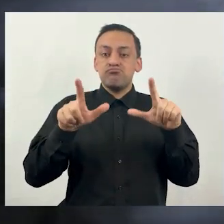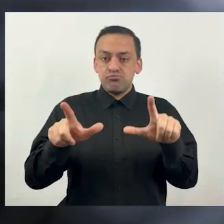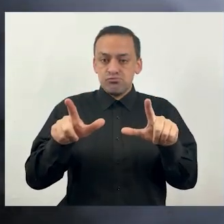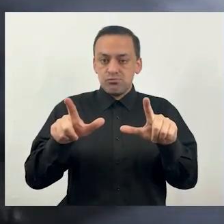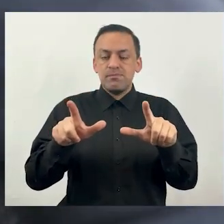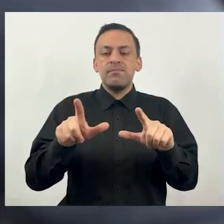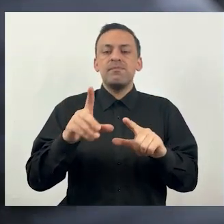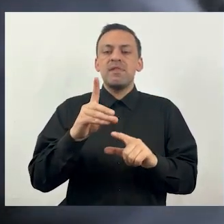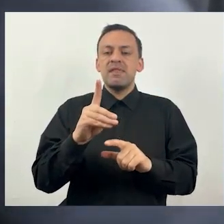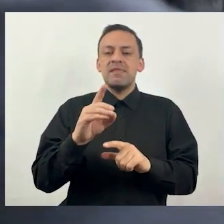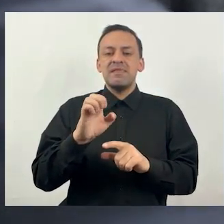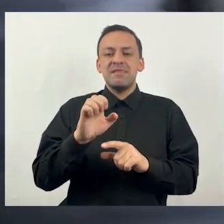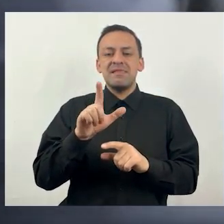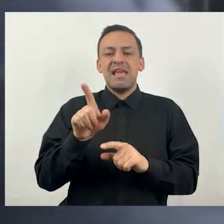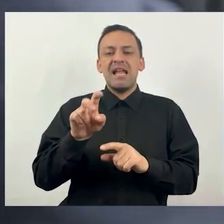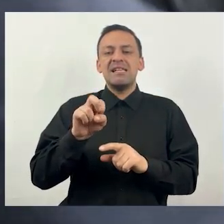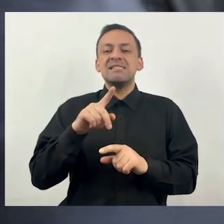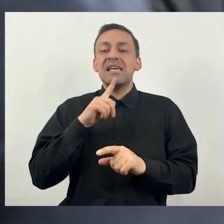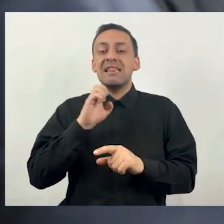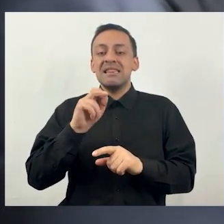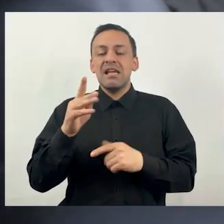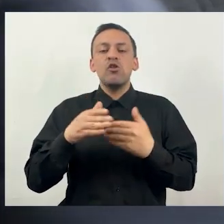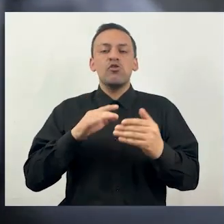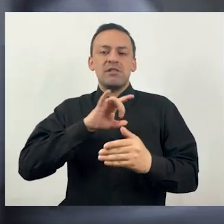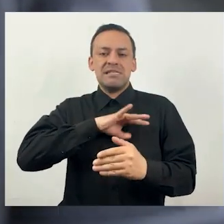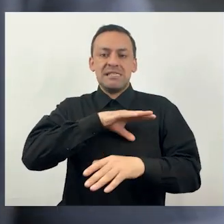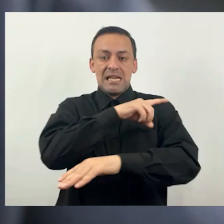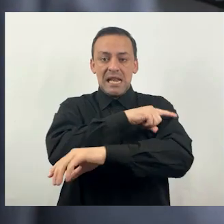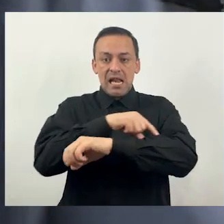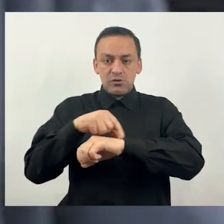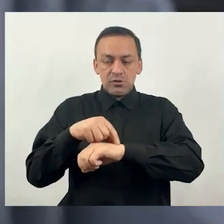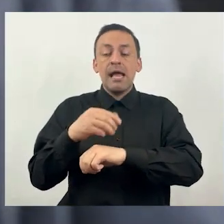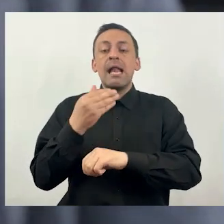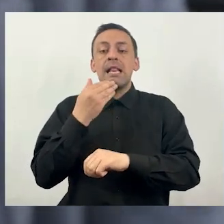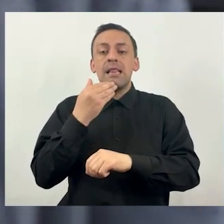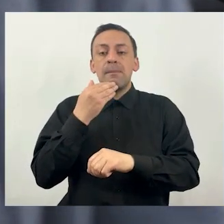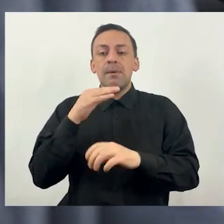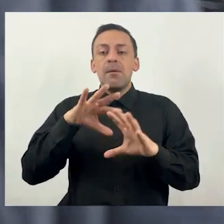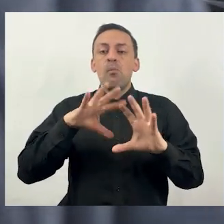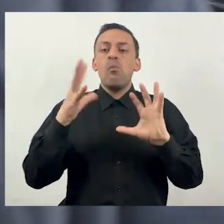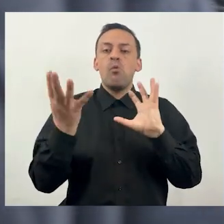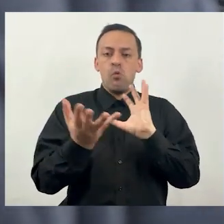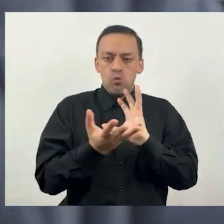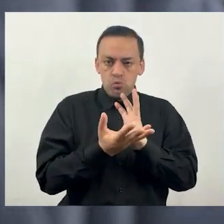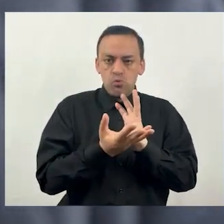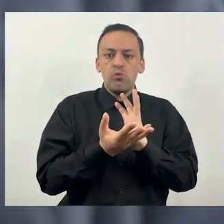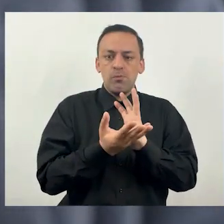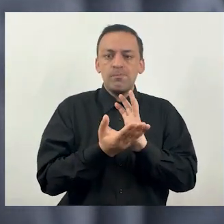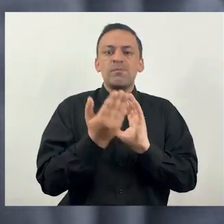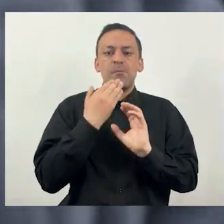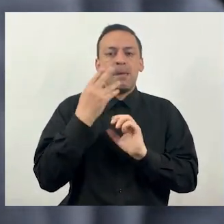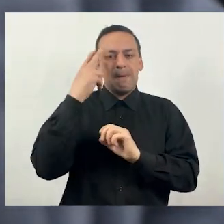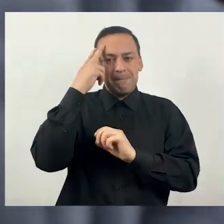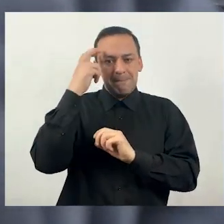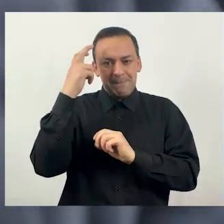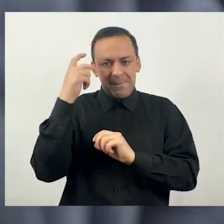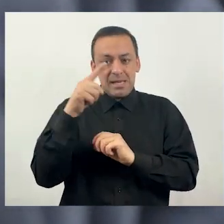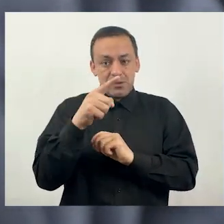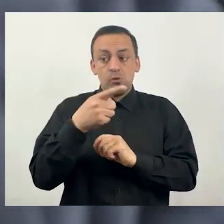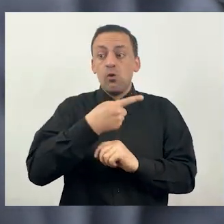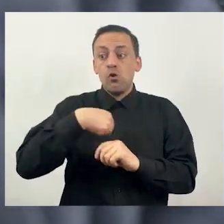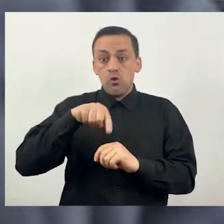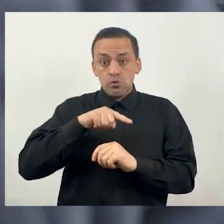la licencia con la empresa del Santec a nivel acá nacional y México y con la empresa Campo Mayas a nivel global. Y la OTL ha